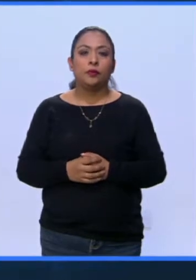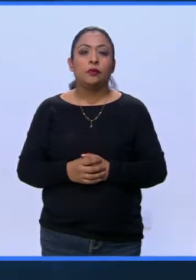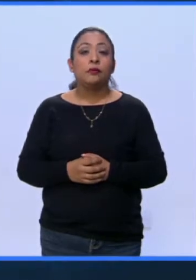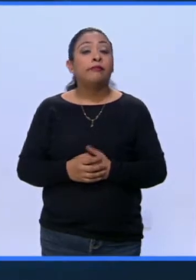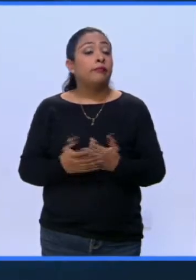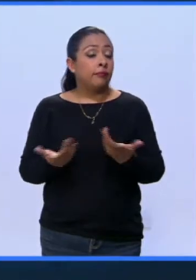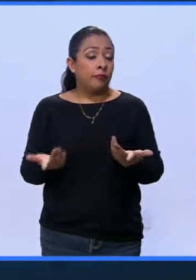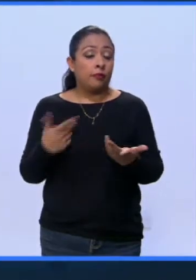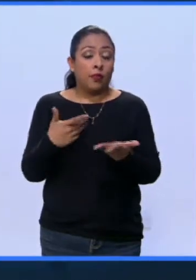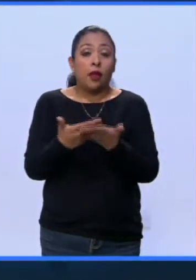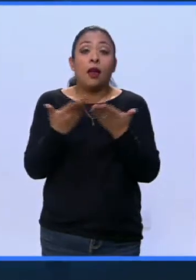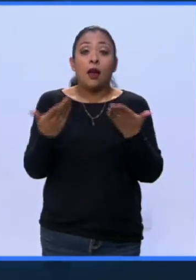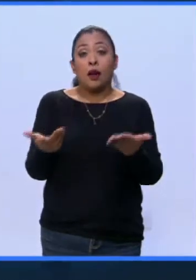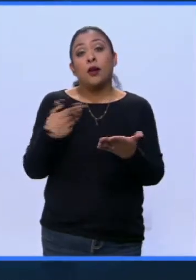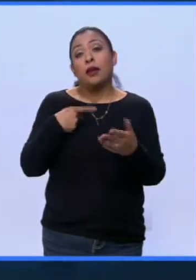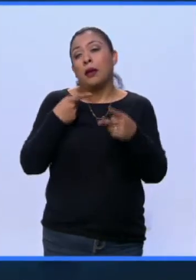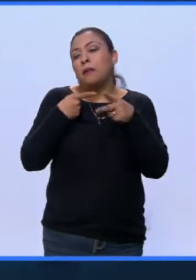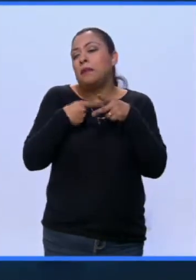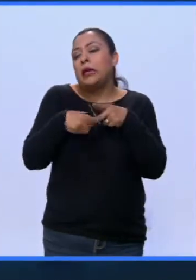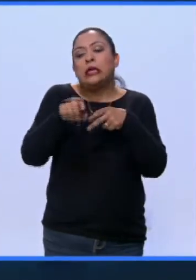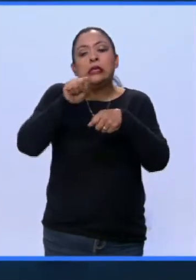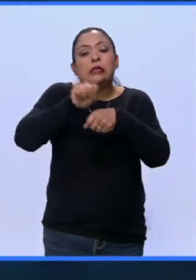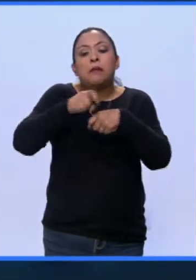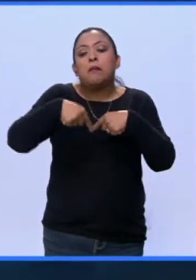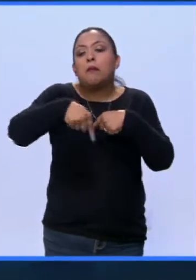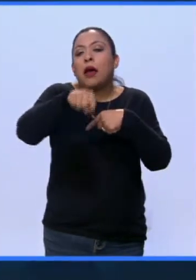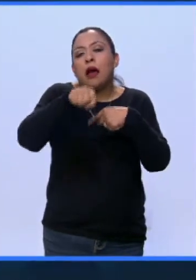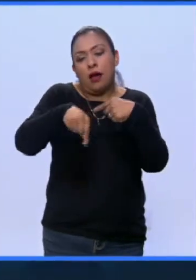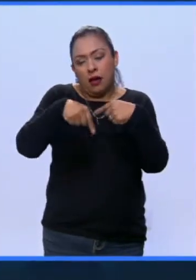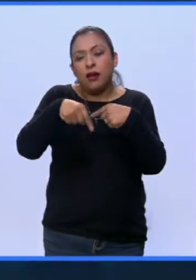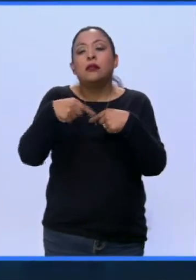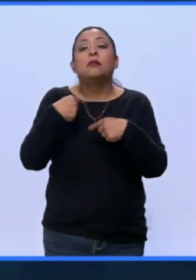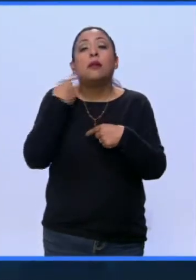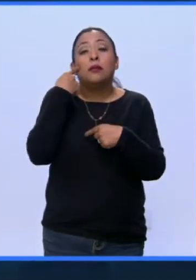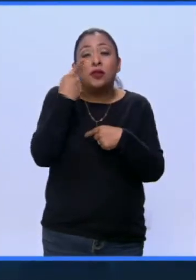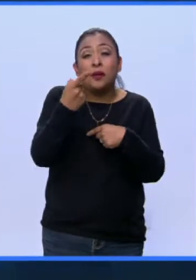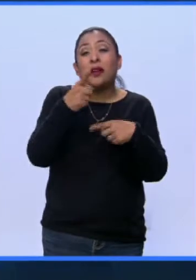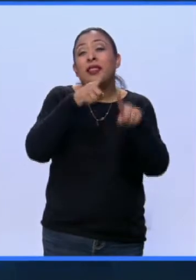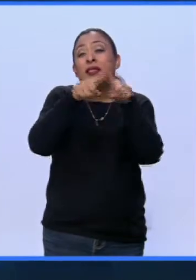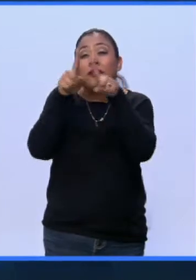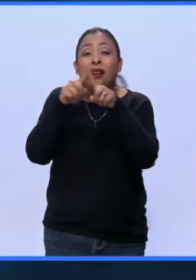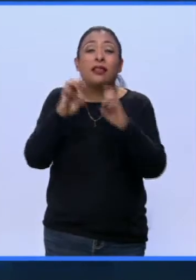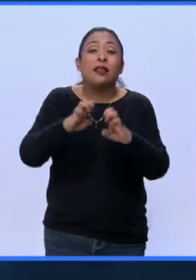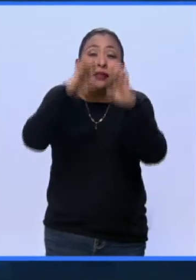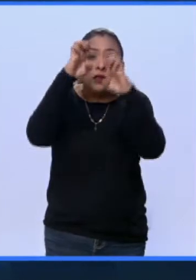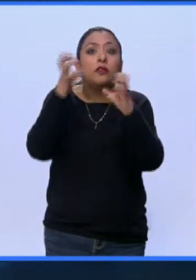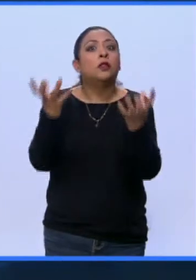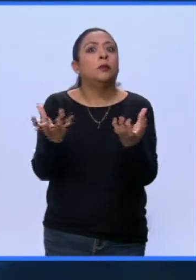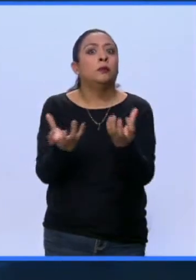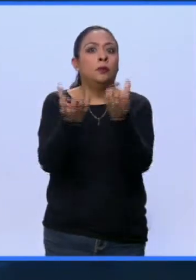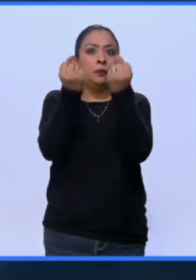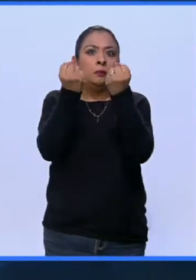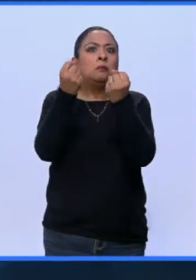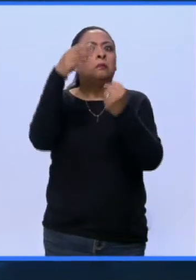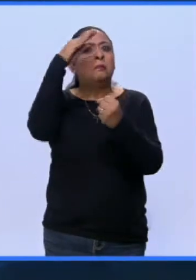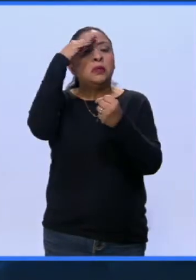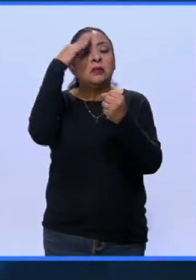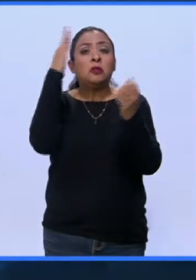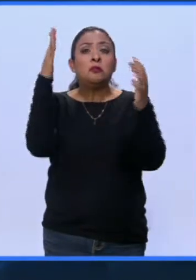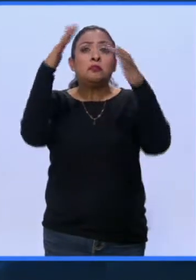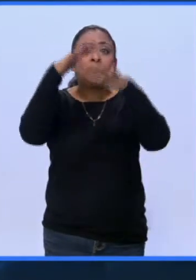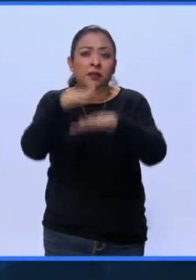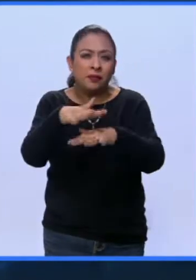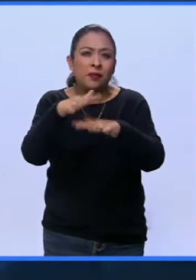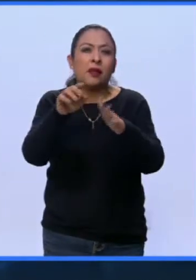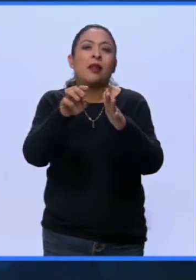Bueno, pues ahora son las primeras semanas, Rafa. Seguramente vamos a ver tanto edificios que se rescaten y se pensaba que iban a caer como